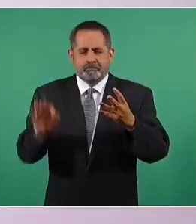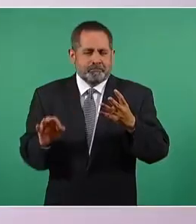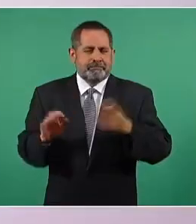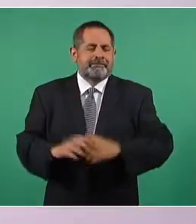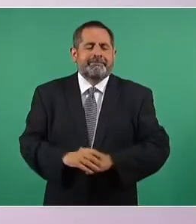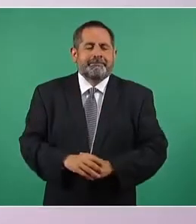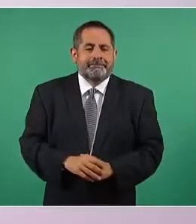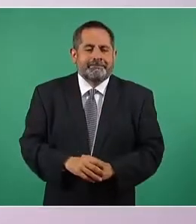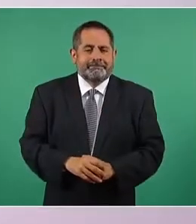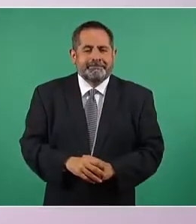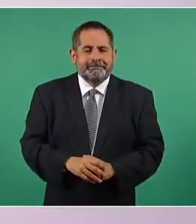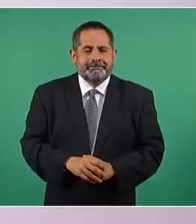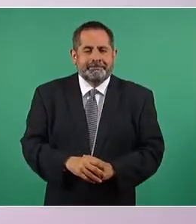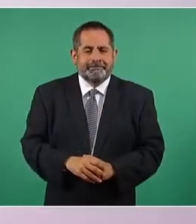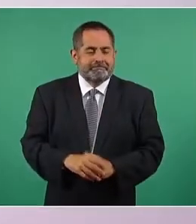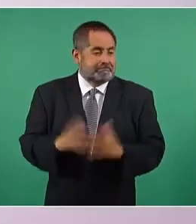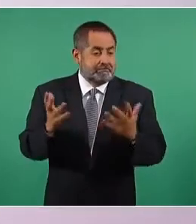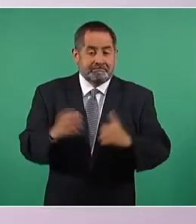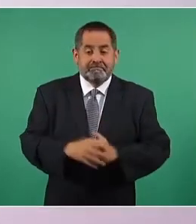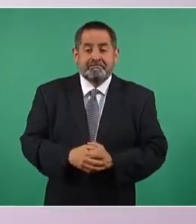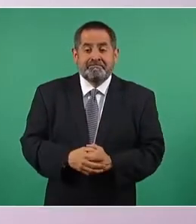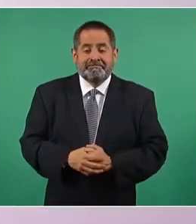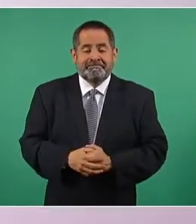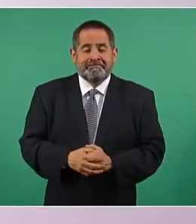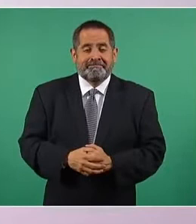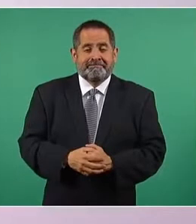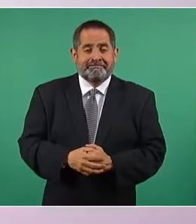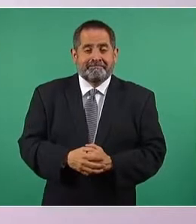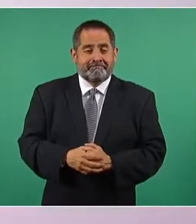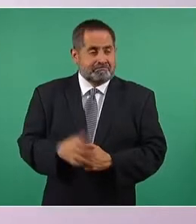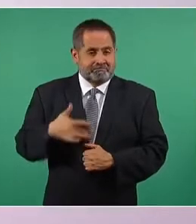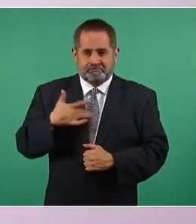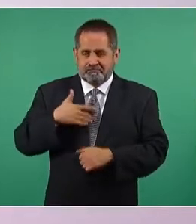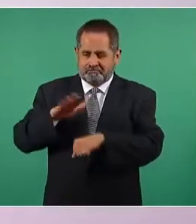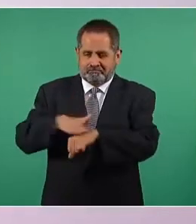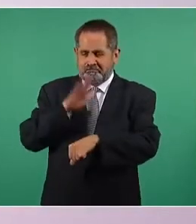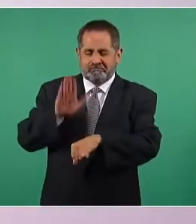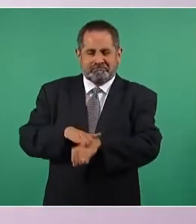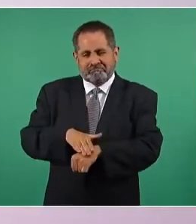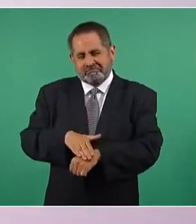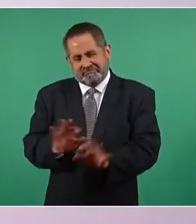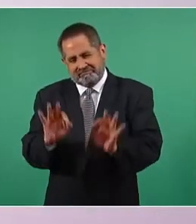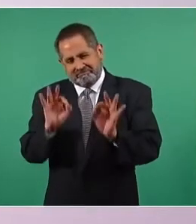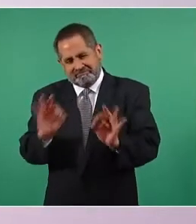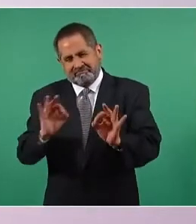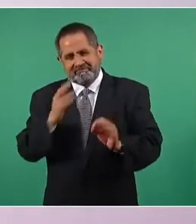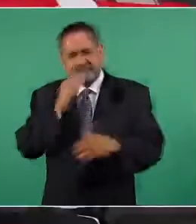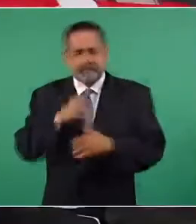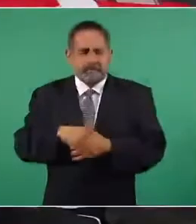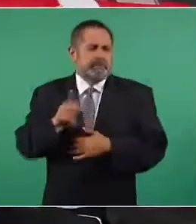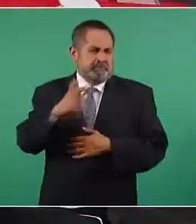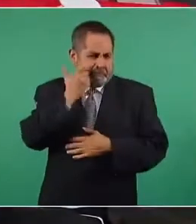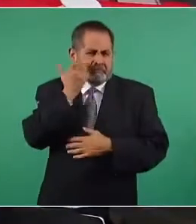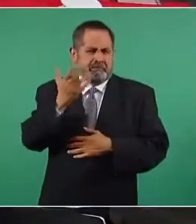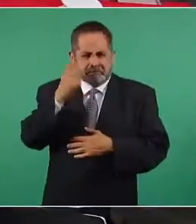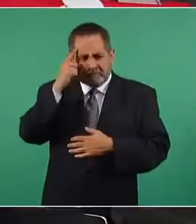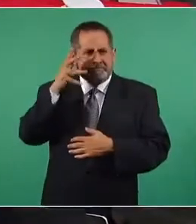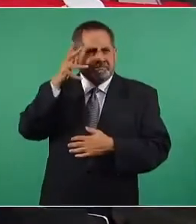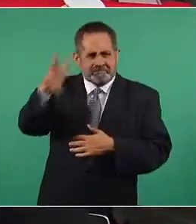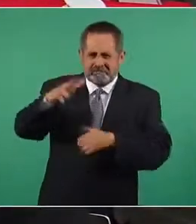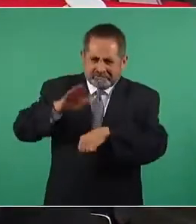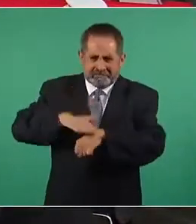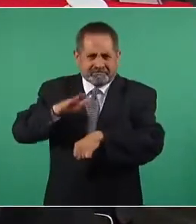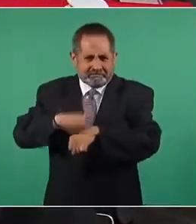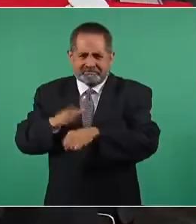ciento. En fin, estamos bien calificados, pero aspiramos a convencer a más